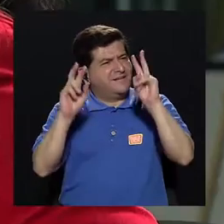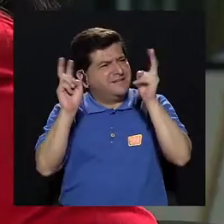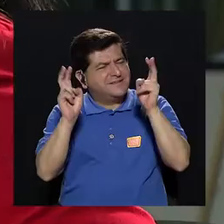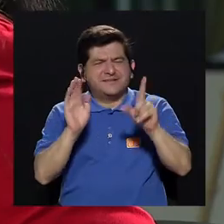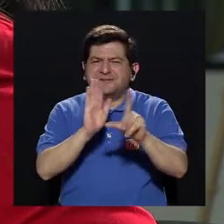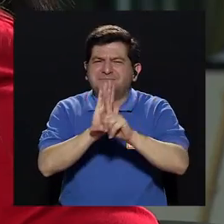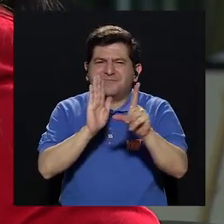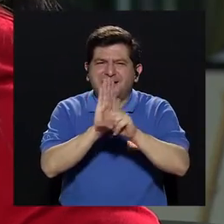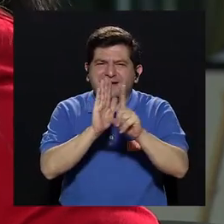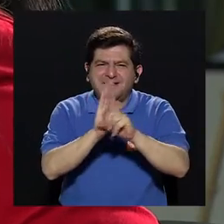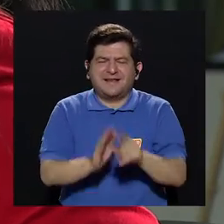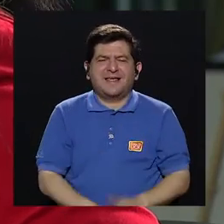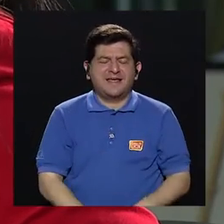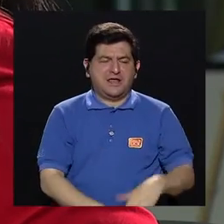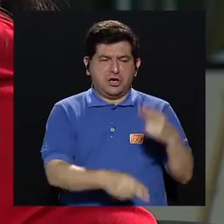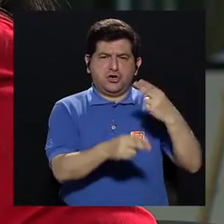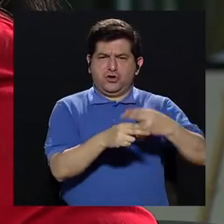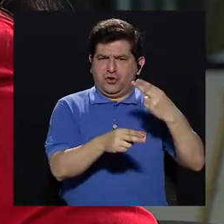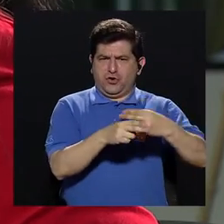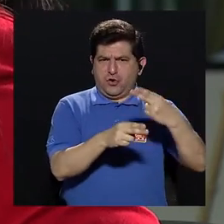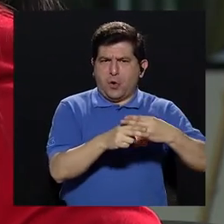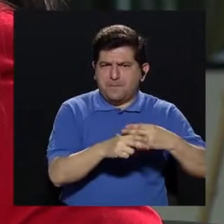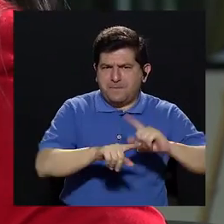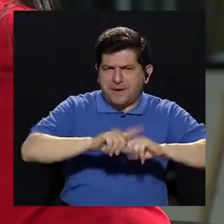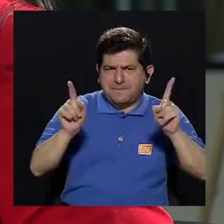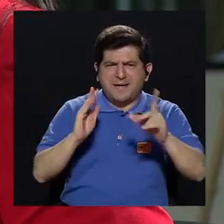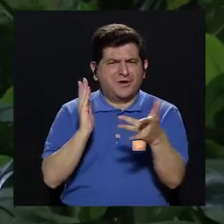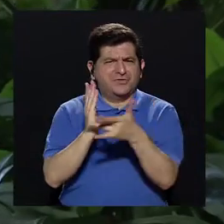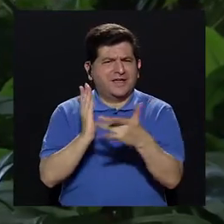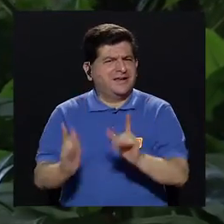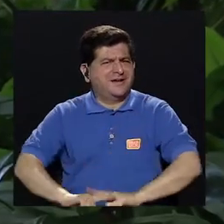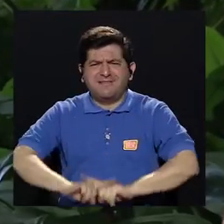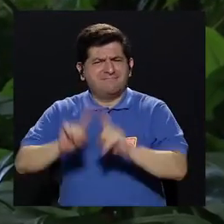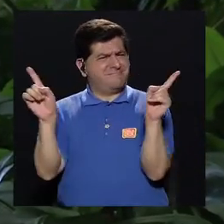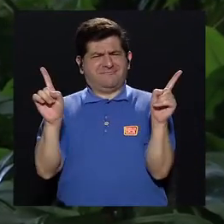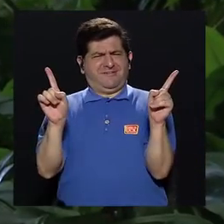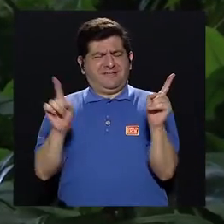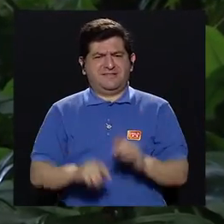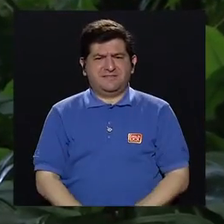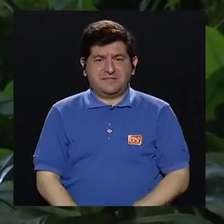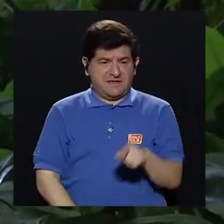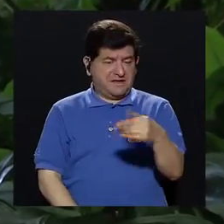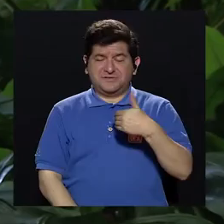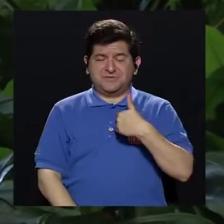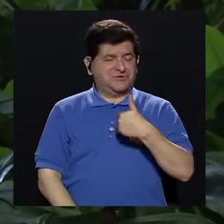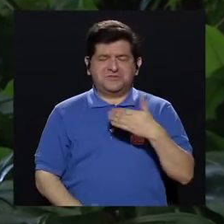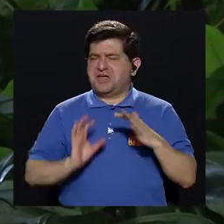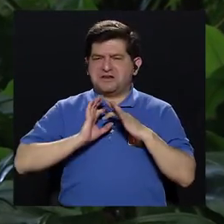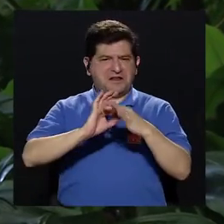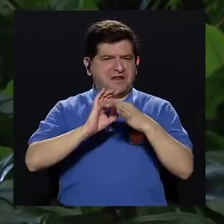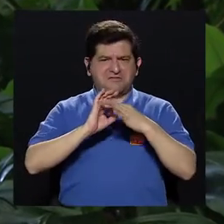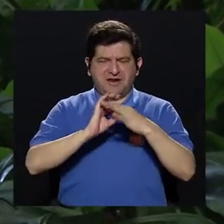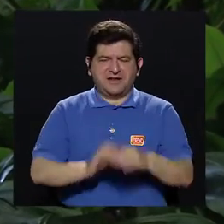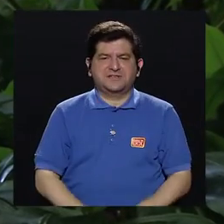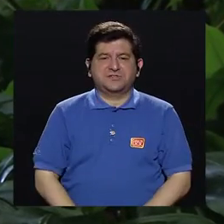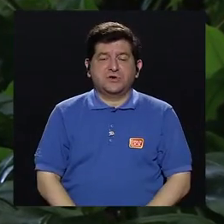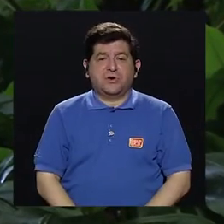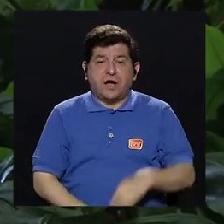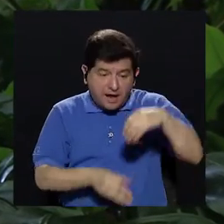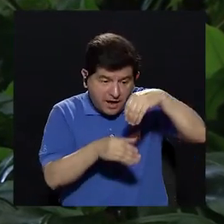un tema de que las leyes les ponen un nombre, pero técnicamente son otra cosa. Ahora, eso no tiene nada que ver con la